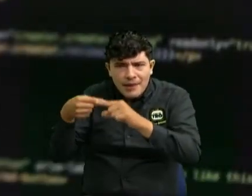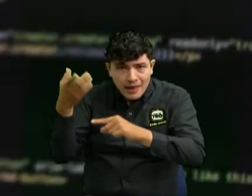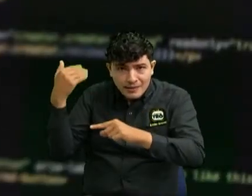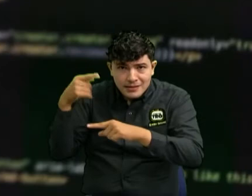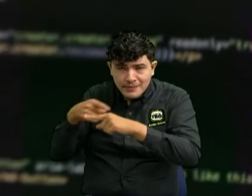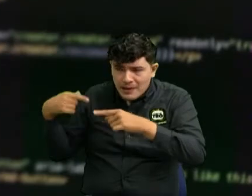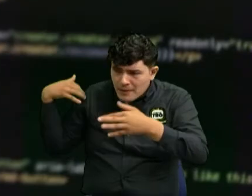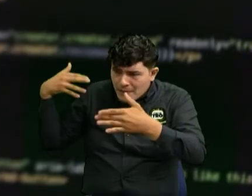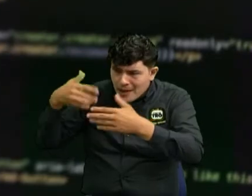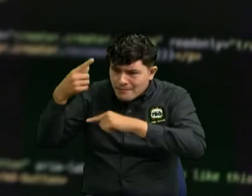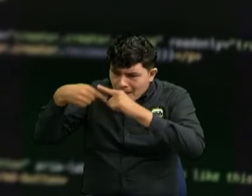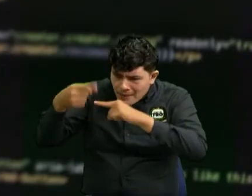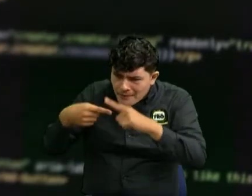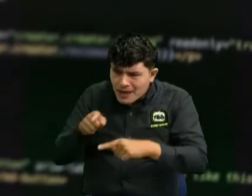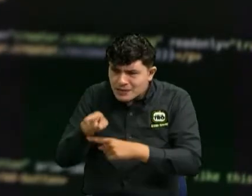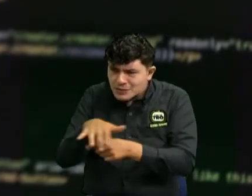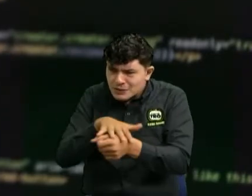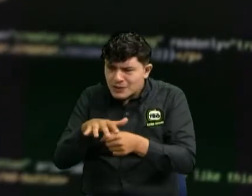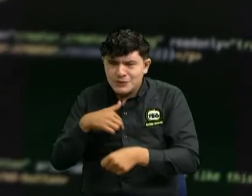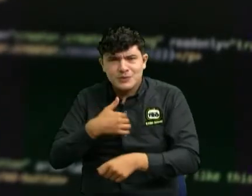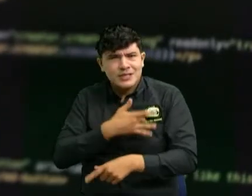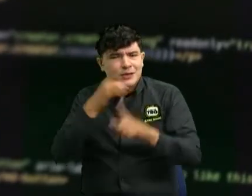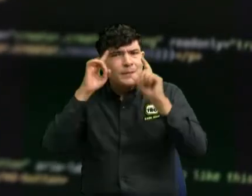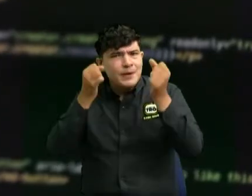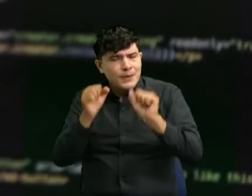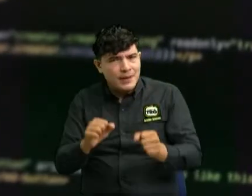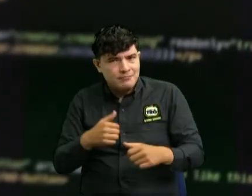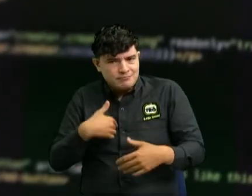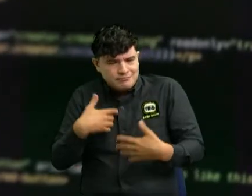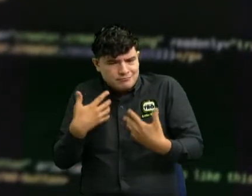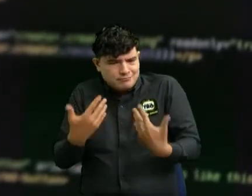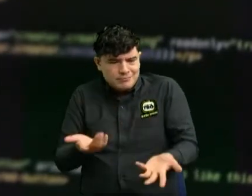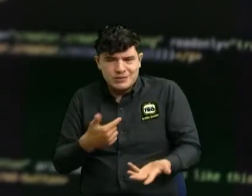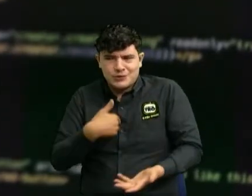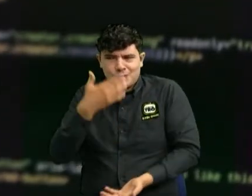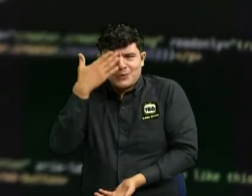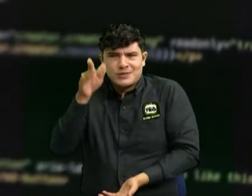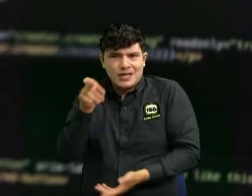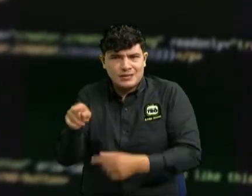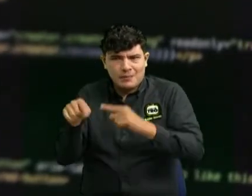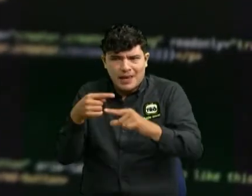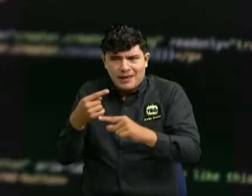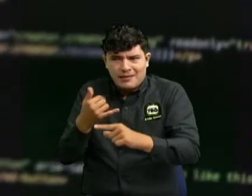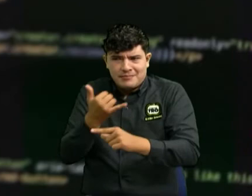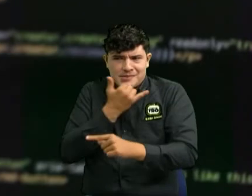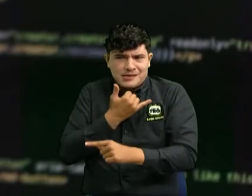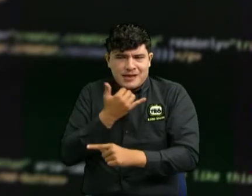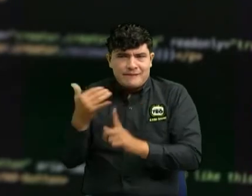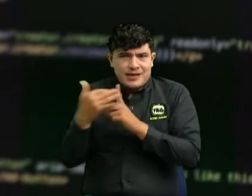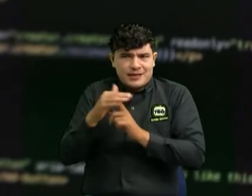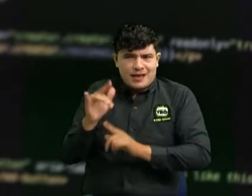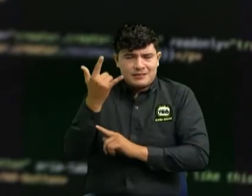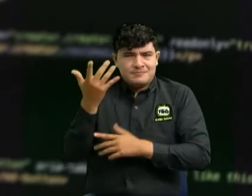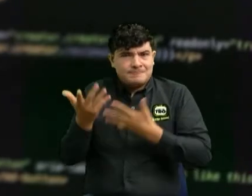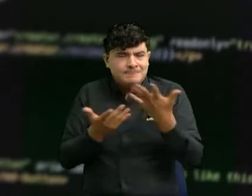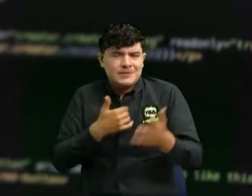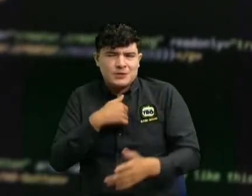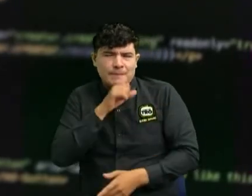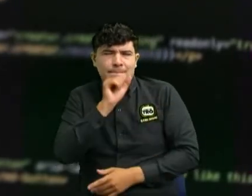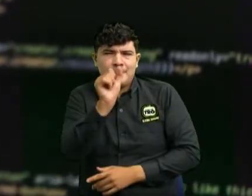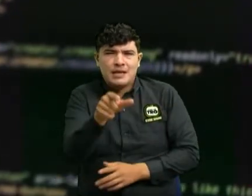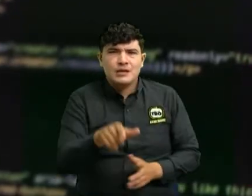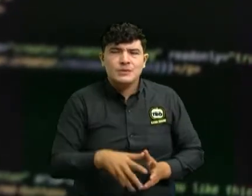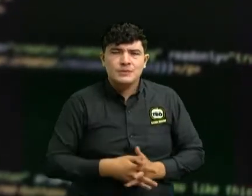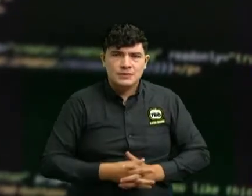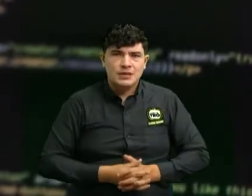sentido y esa situación me tiene preocupado porque yo no sé que me pueda generar eso entonces mi pregunta es para el